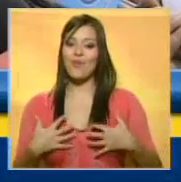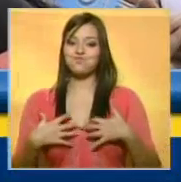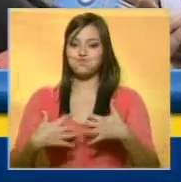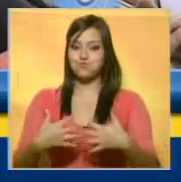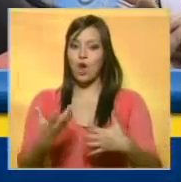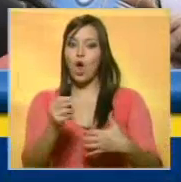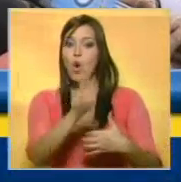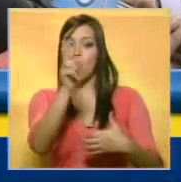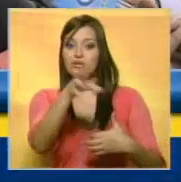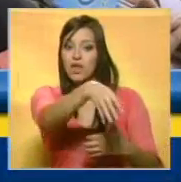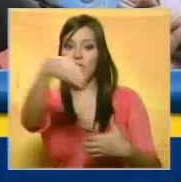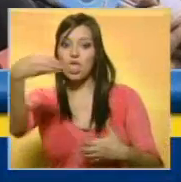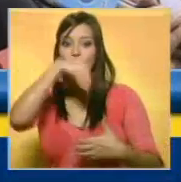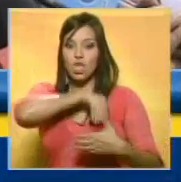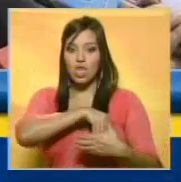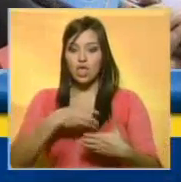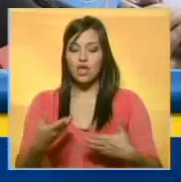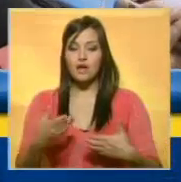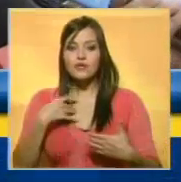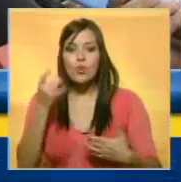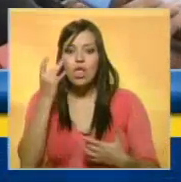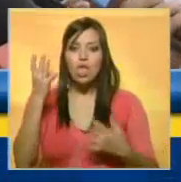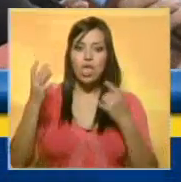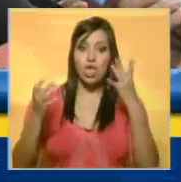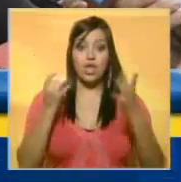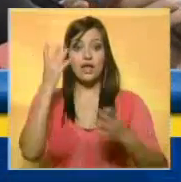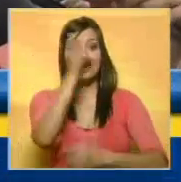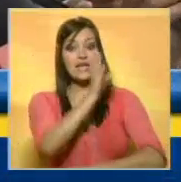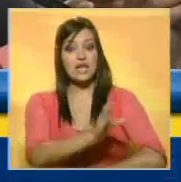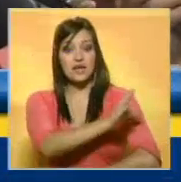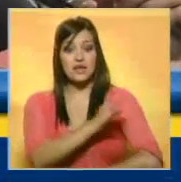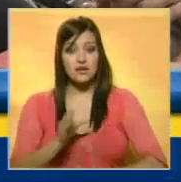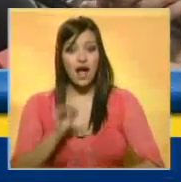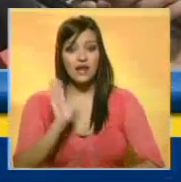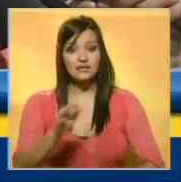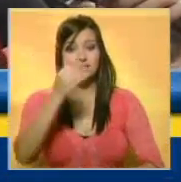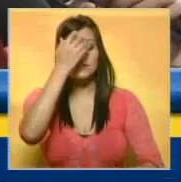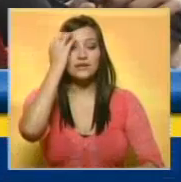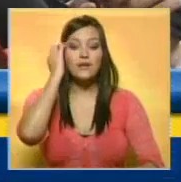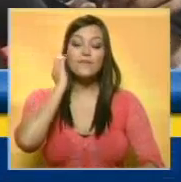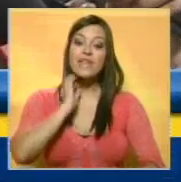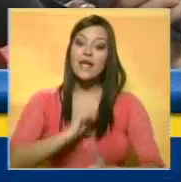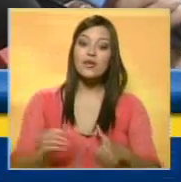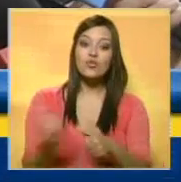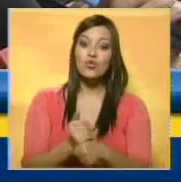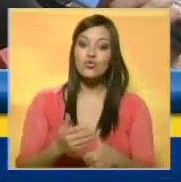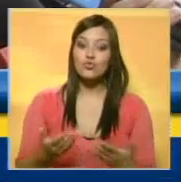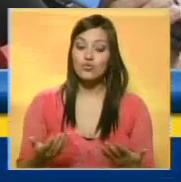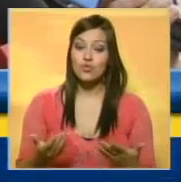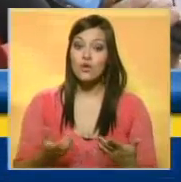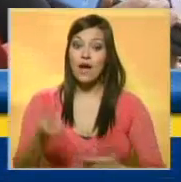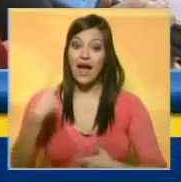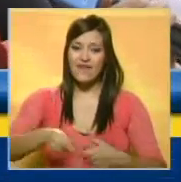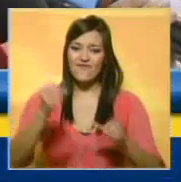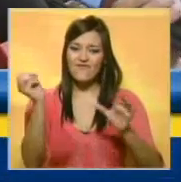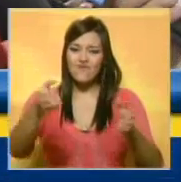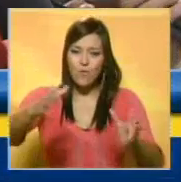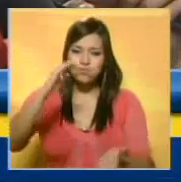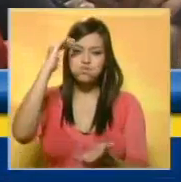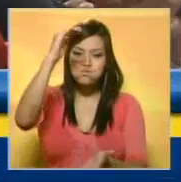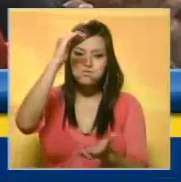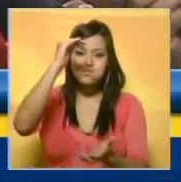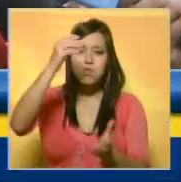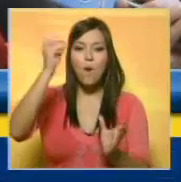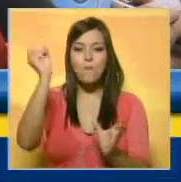espacios acondicionados o improvisados para hacer clínicas, encontramos bolsas de